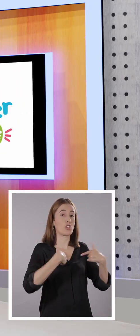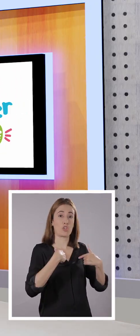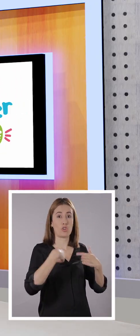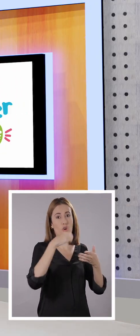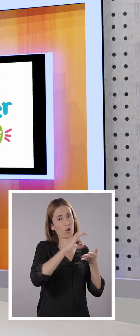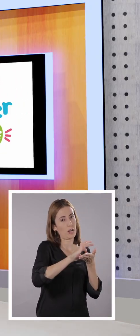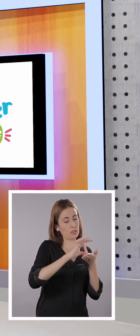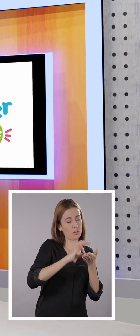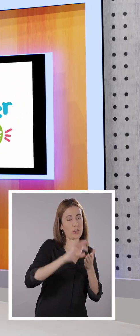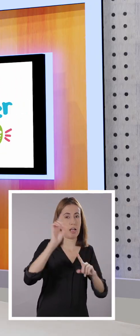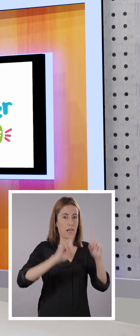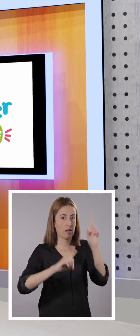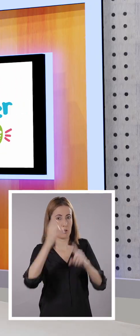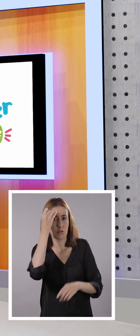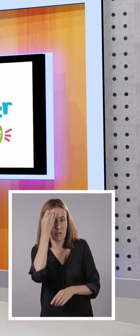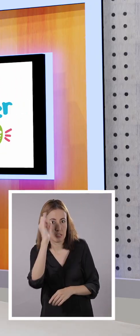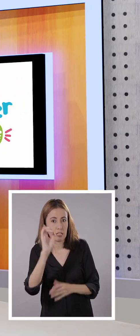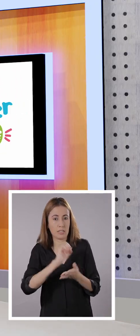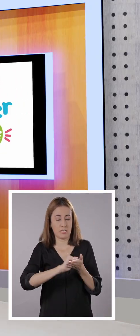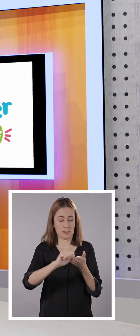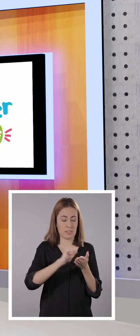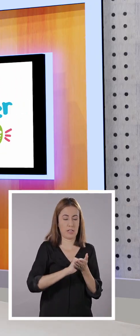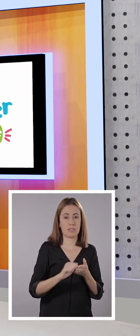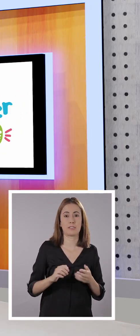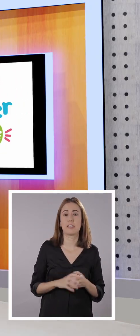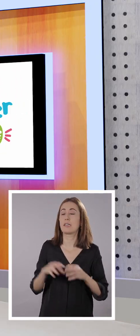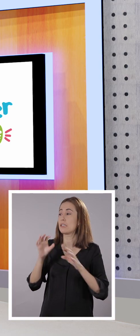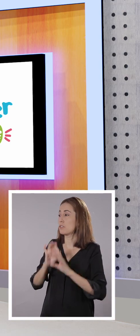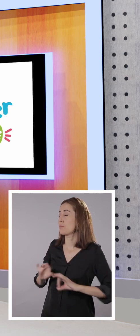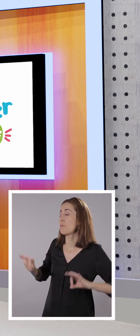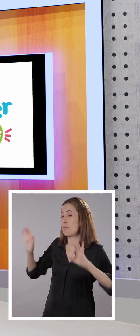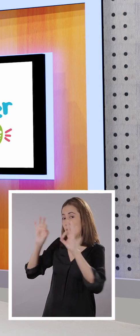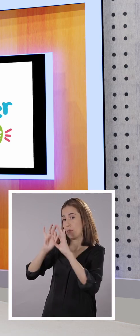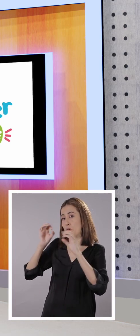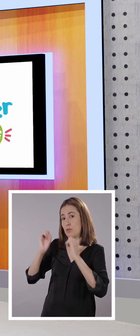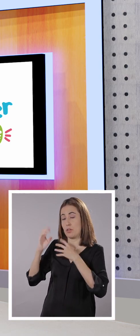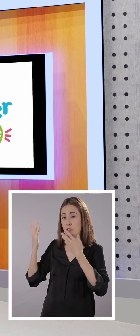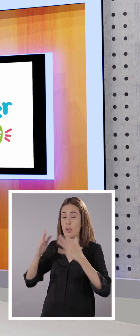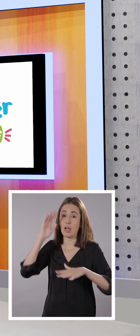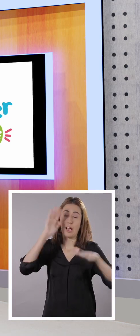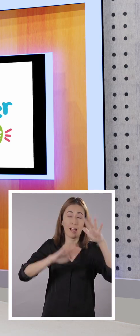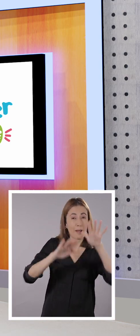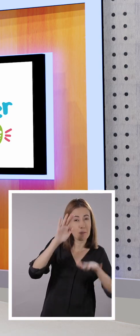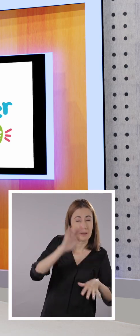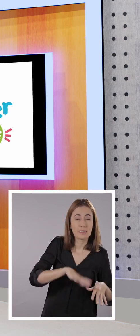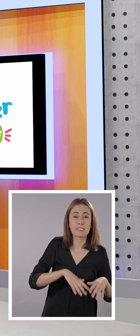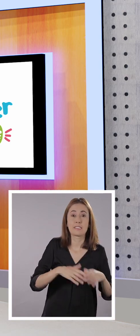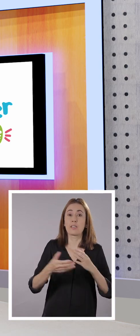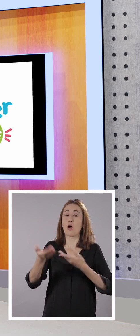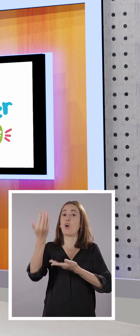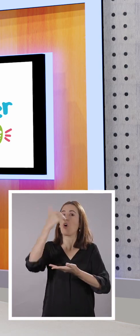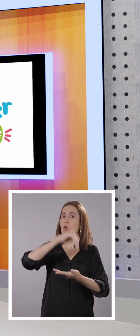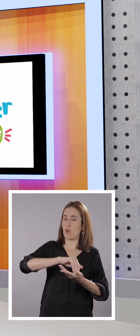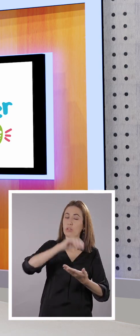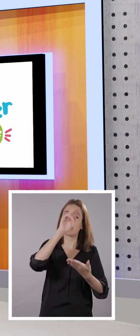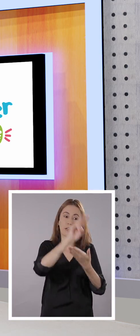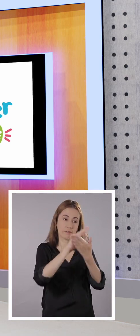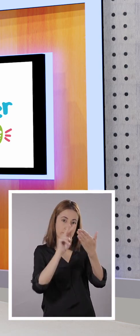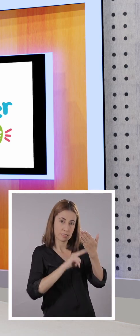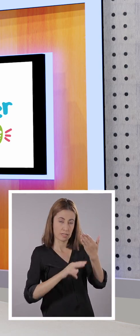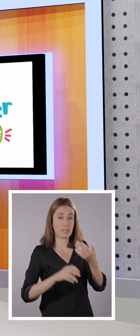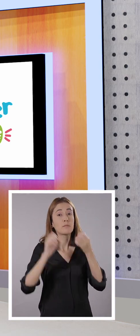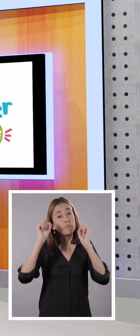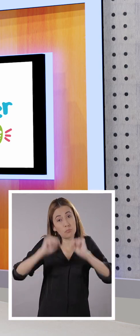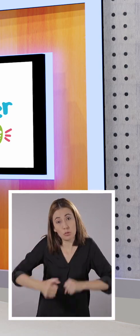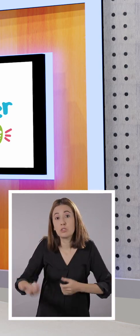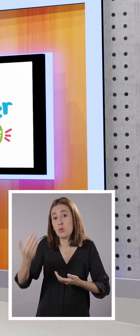alcancé a anotar algunas ideas. ¡Qué genial! Y bueno, es lo importante. Si a veces necesitamos volver a leer